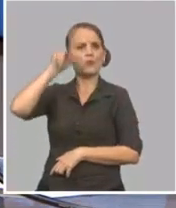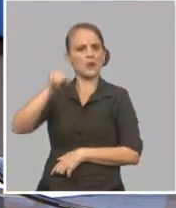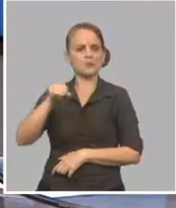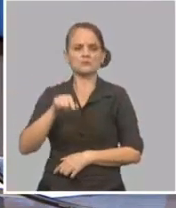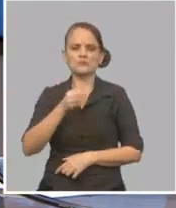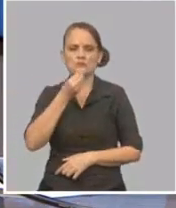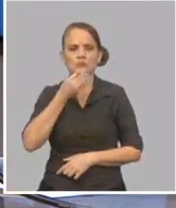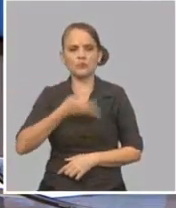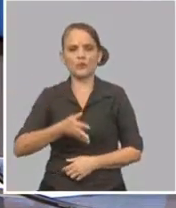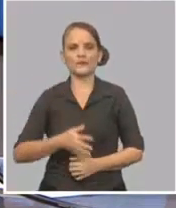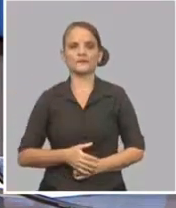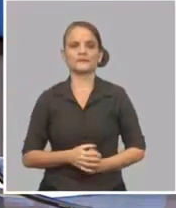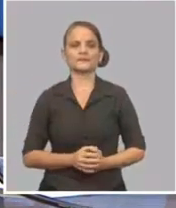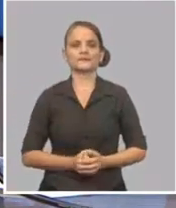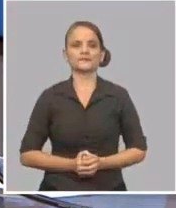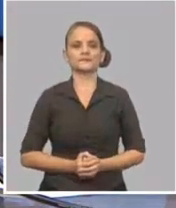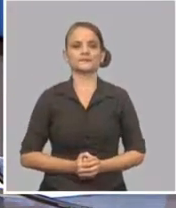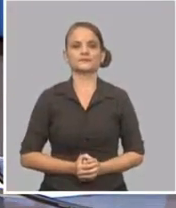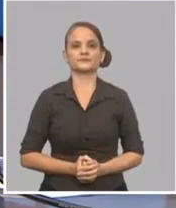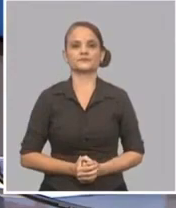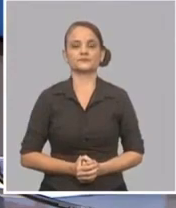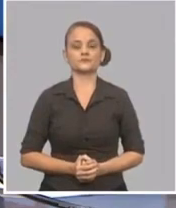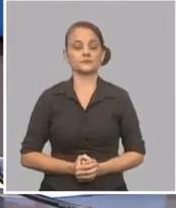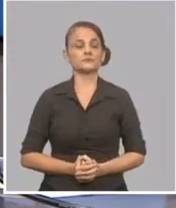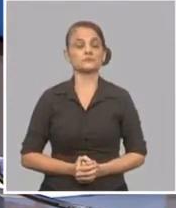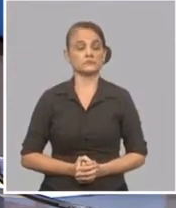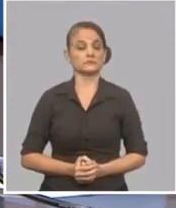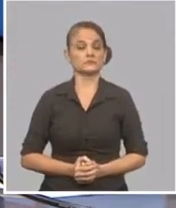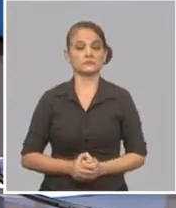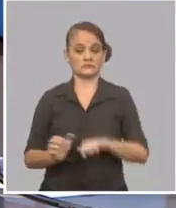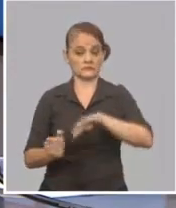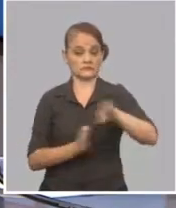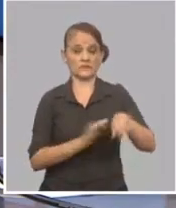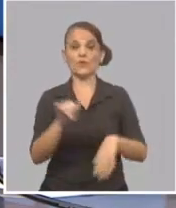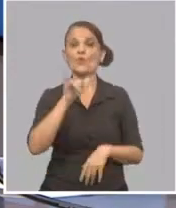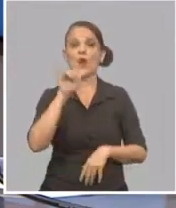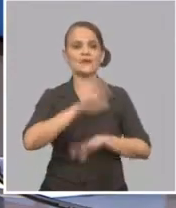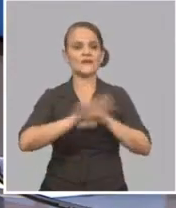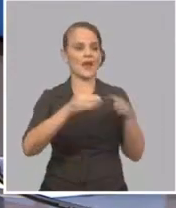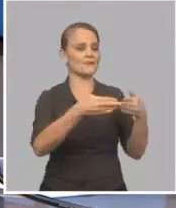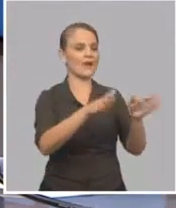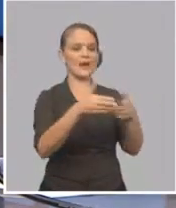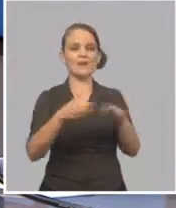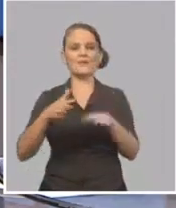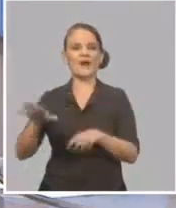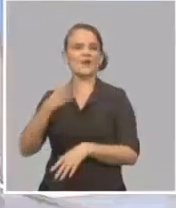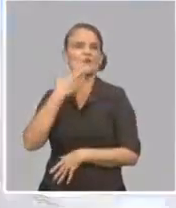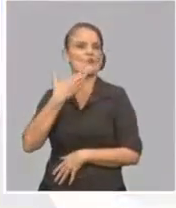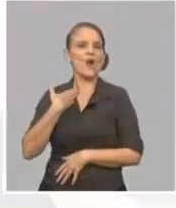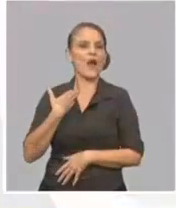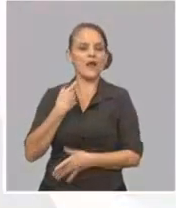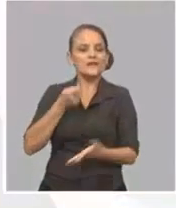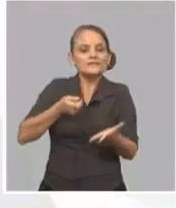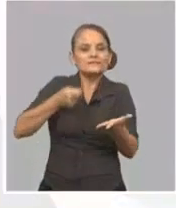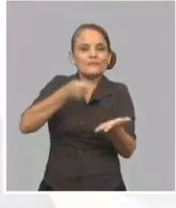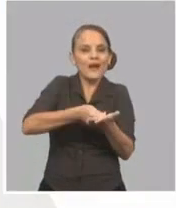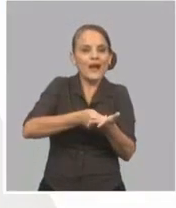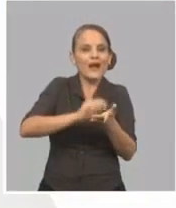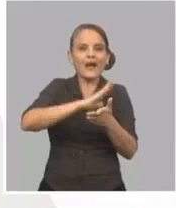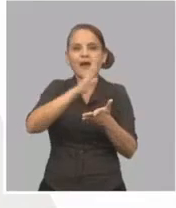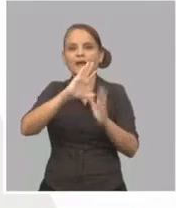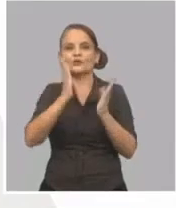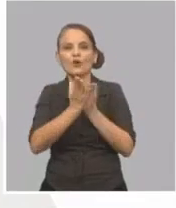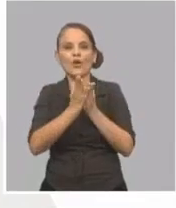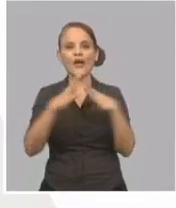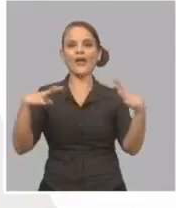podamos en nuestras instalaciones. Hay que decir que también abrimos la comercialización de las excursiones hacia todos los territorios que